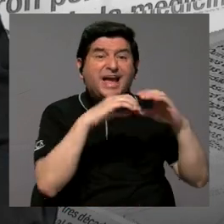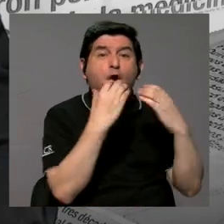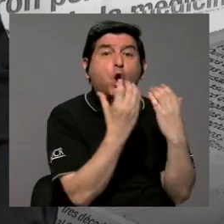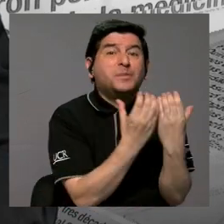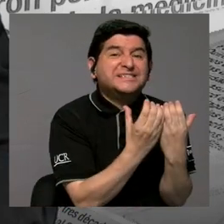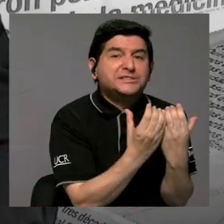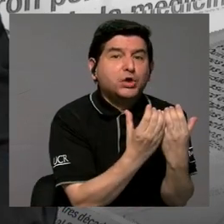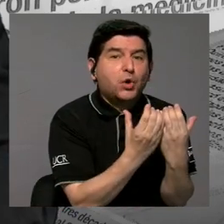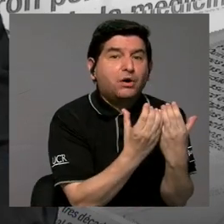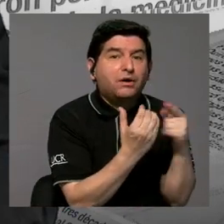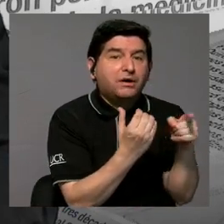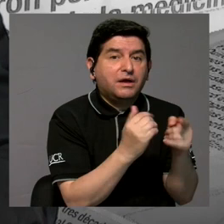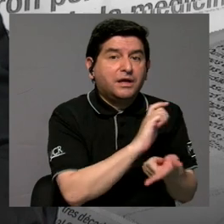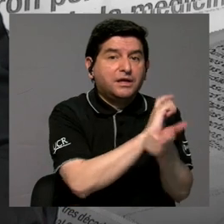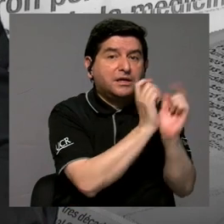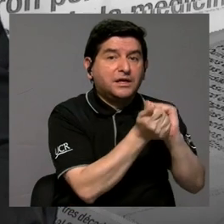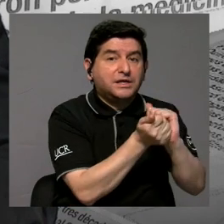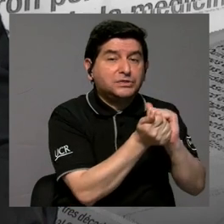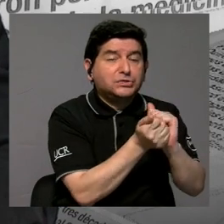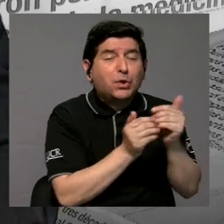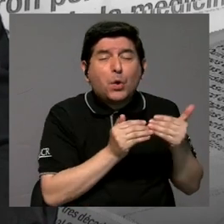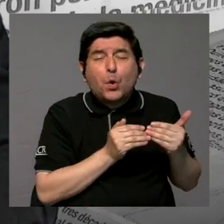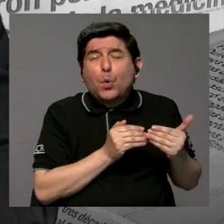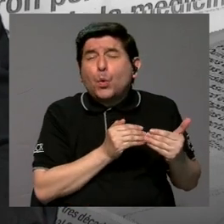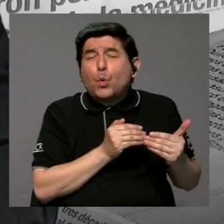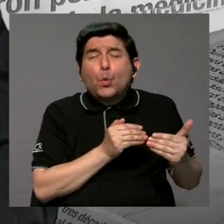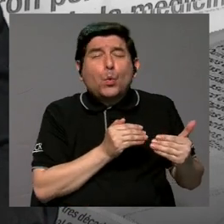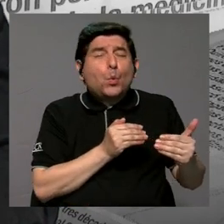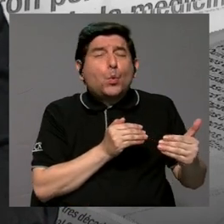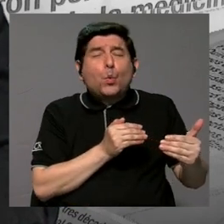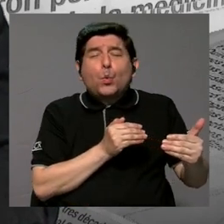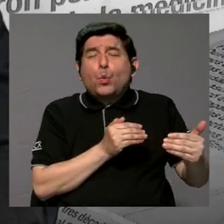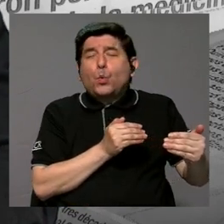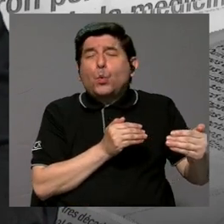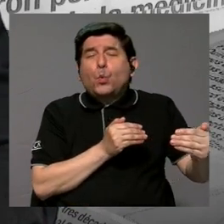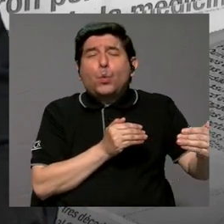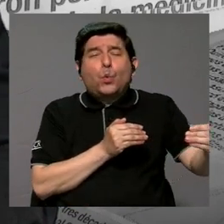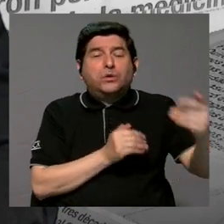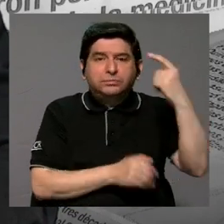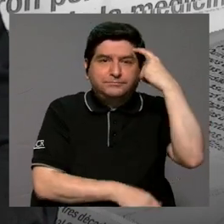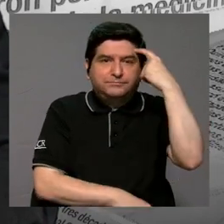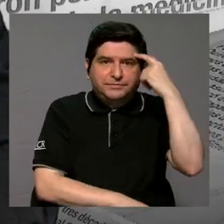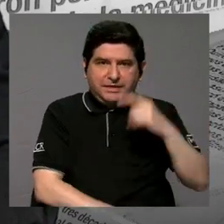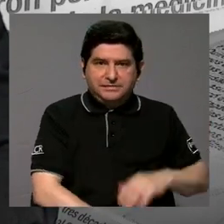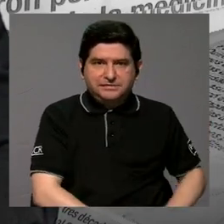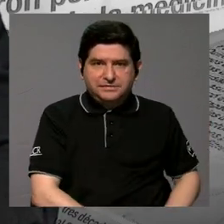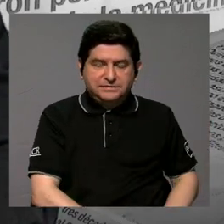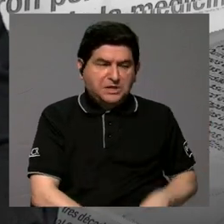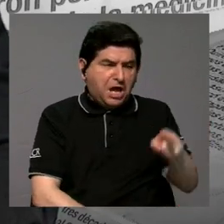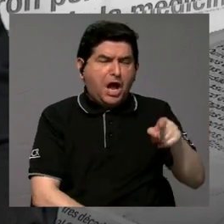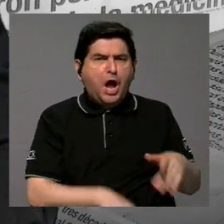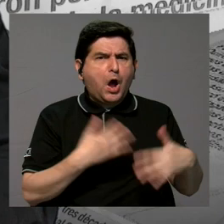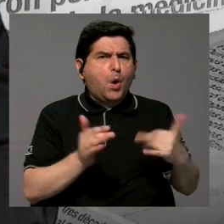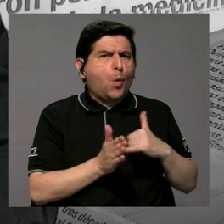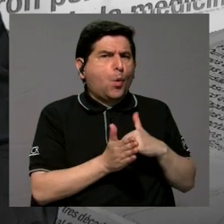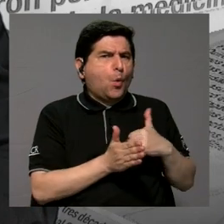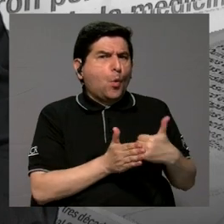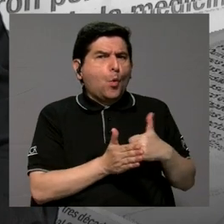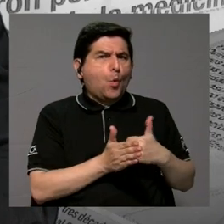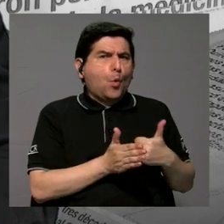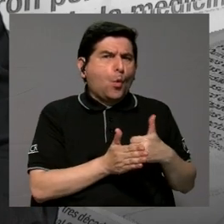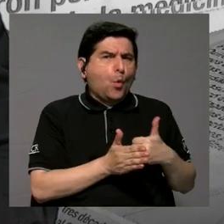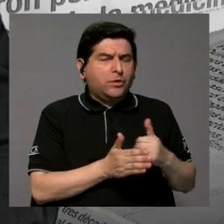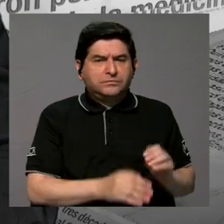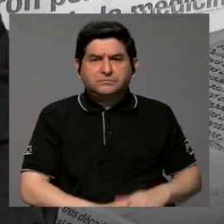comisión esas reformas duran tanto tanto porque se considera que son muy sensibles que